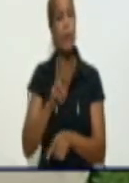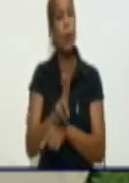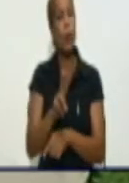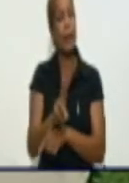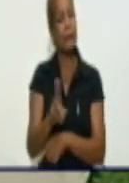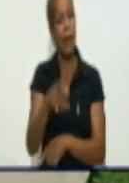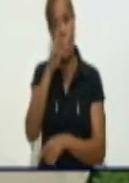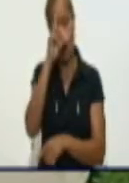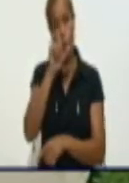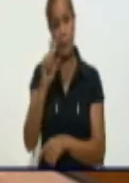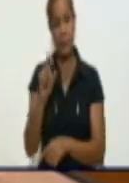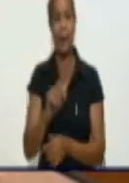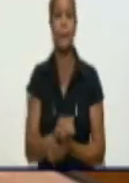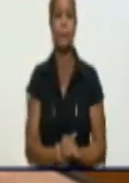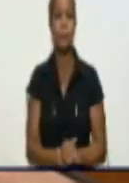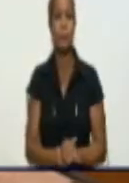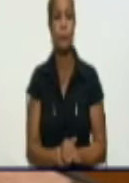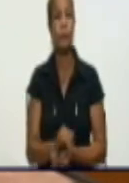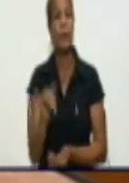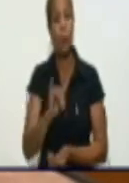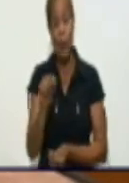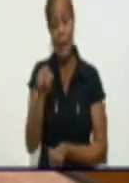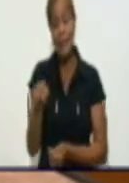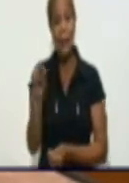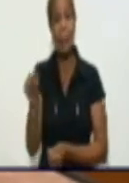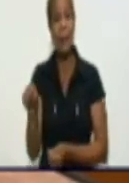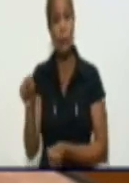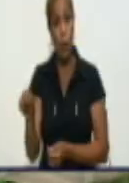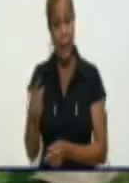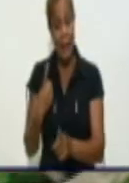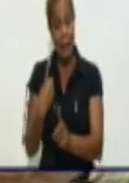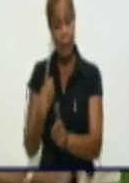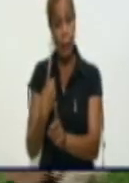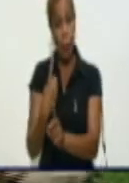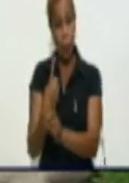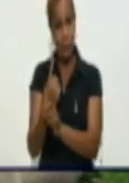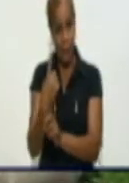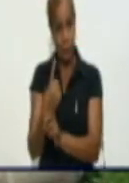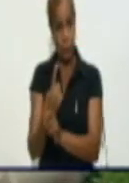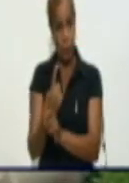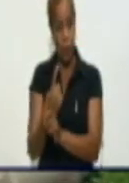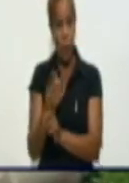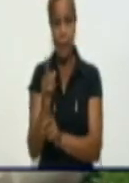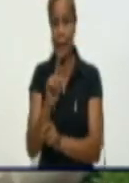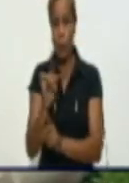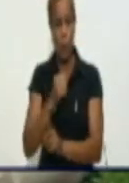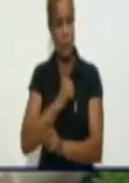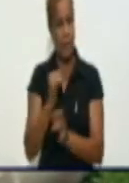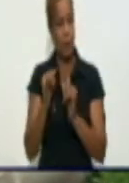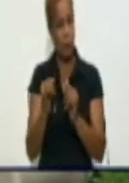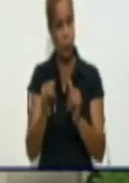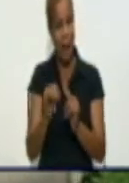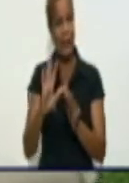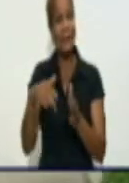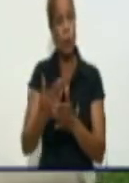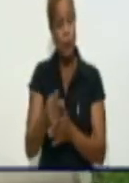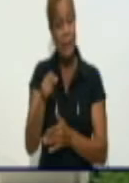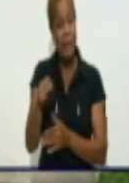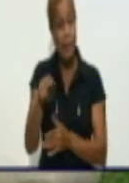incubación está transmitiendo el virus también. Exactamente. puede contaminar a otras personas. Y es ahí donde aparece entonces la cadena lamentable